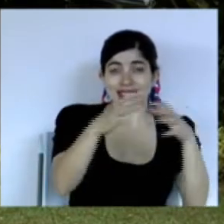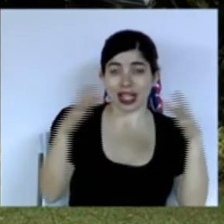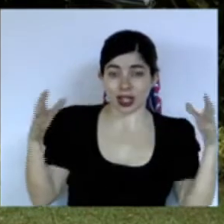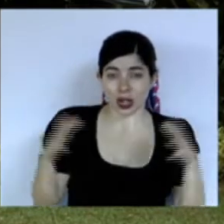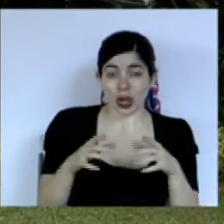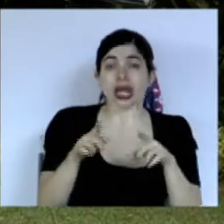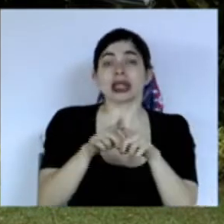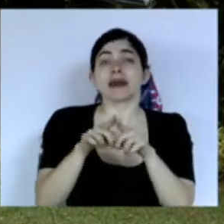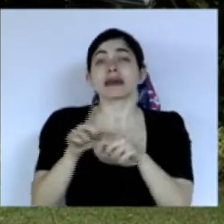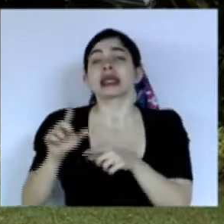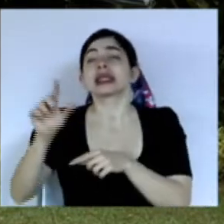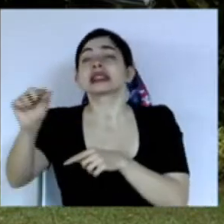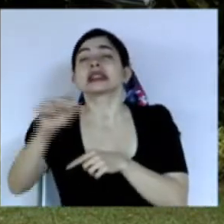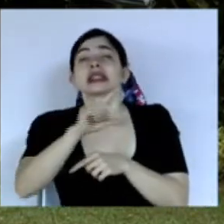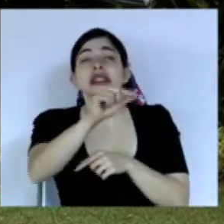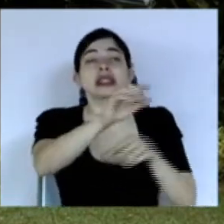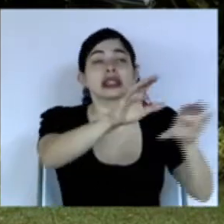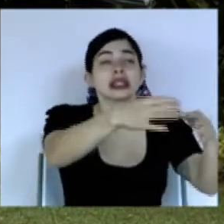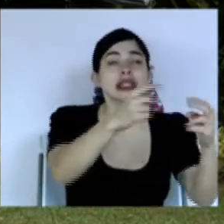está la respuesta